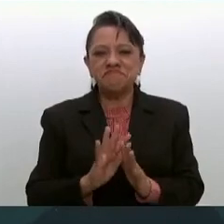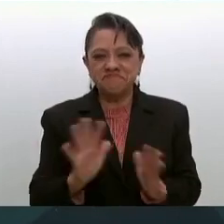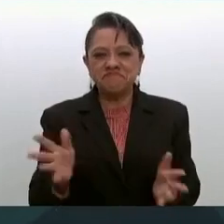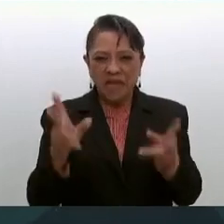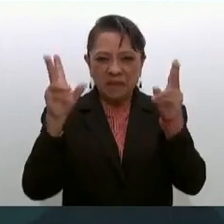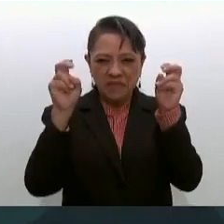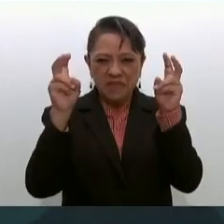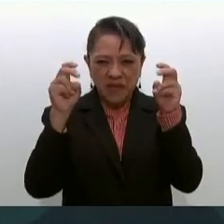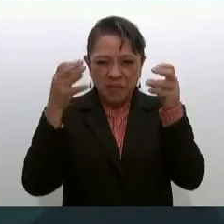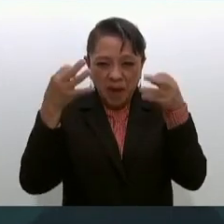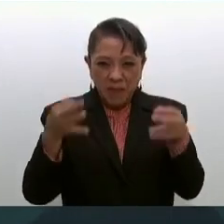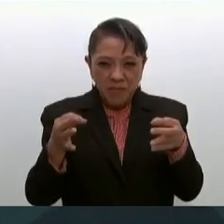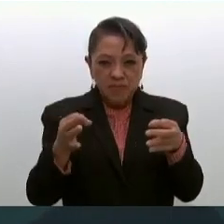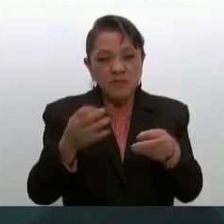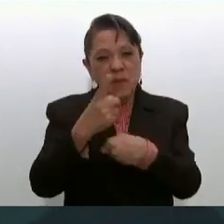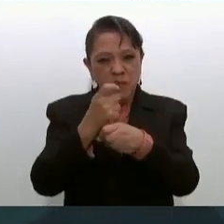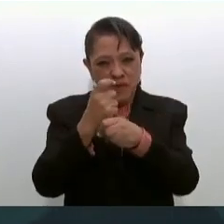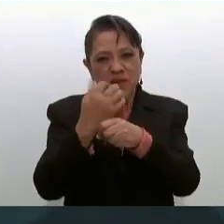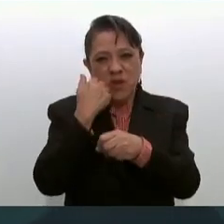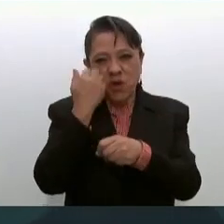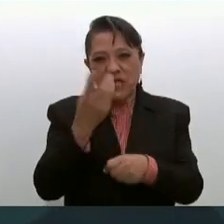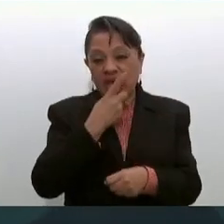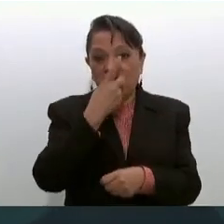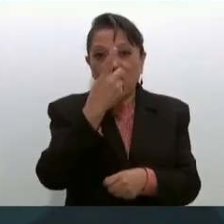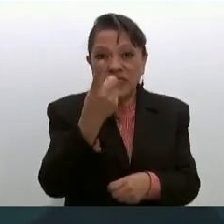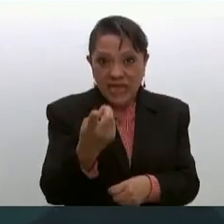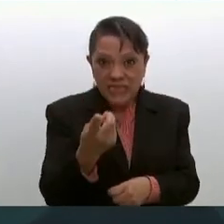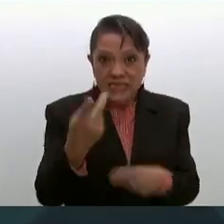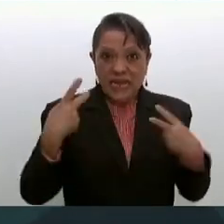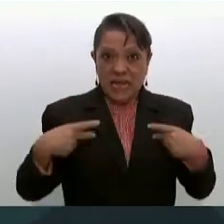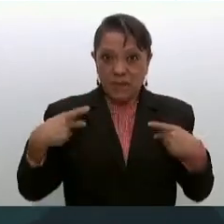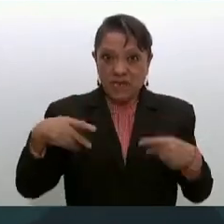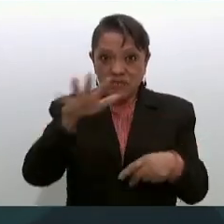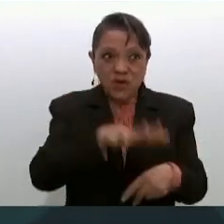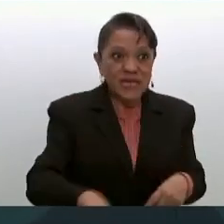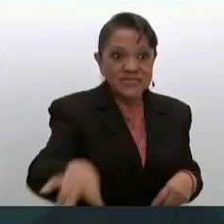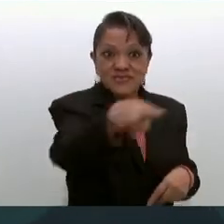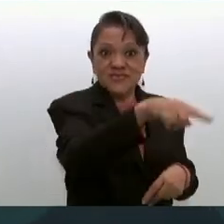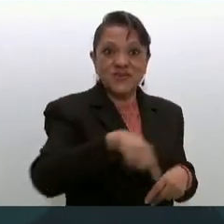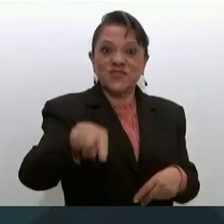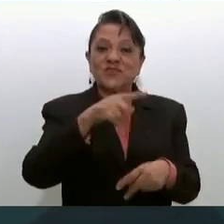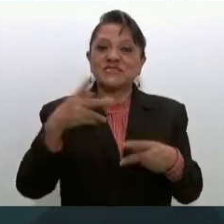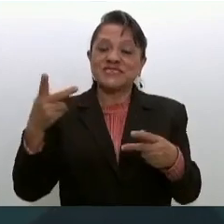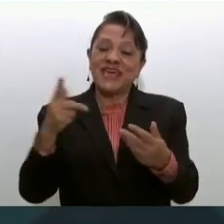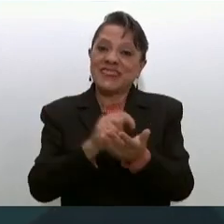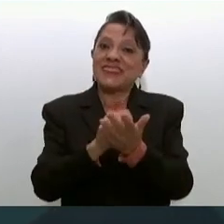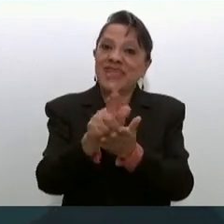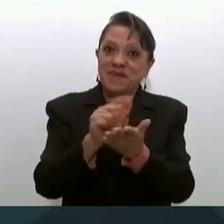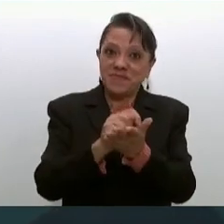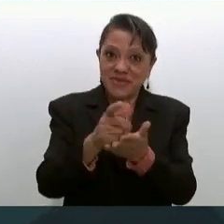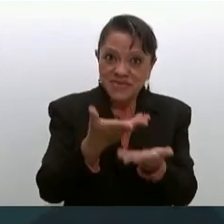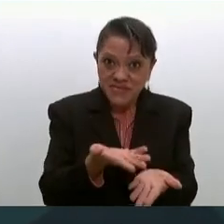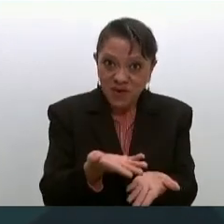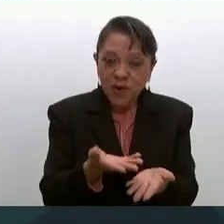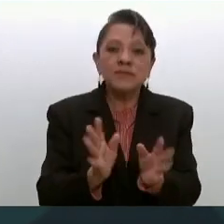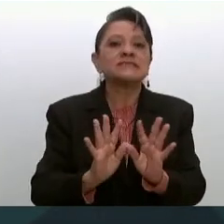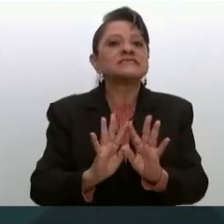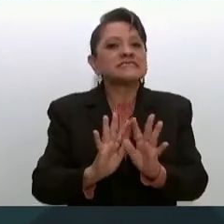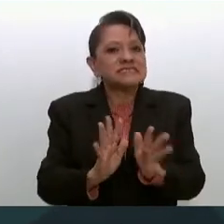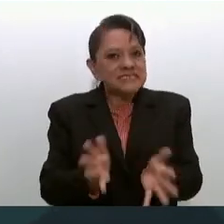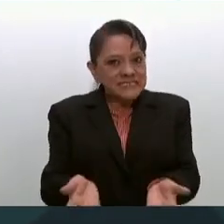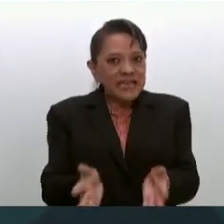quisiera yo decir a la gente de Temisco de que ya estamos